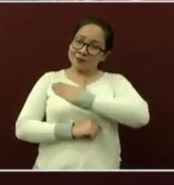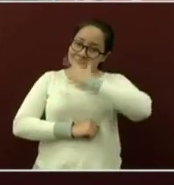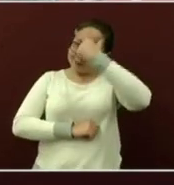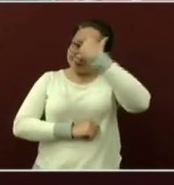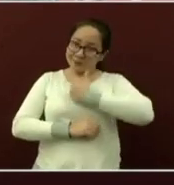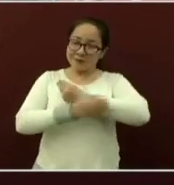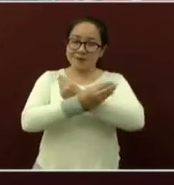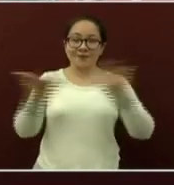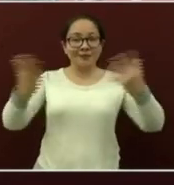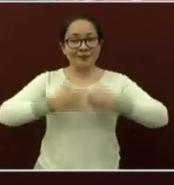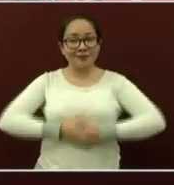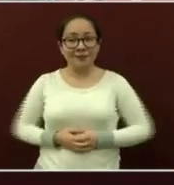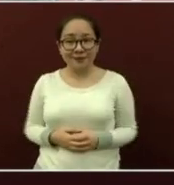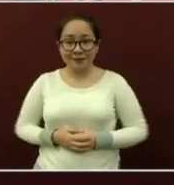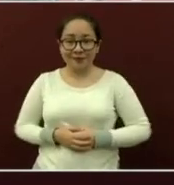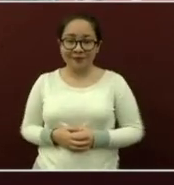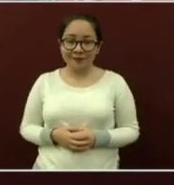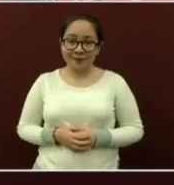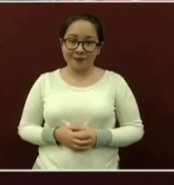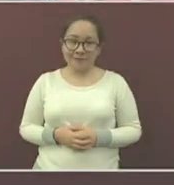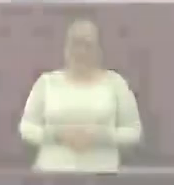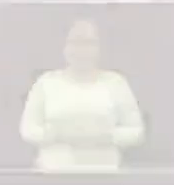pero muy buenas noches